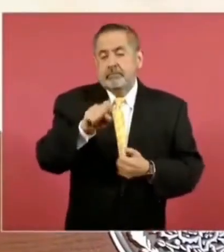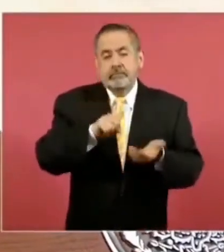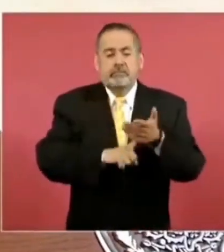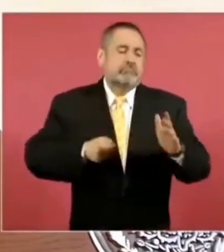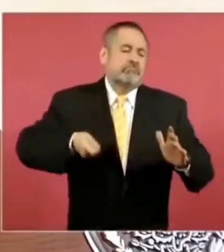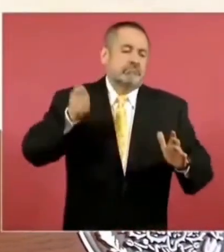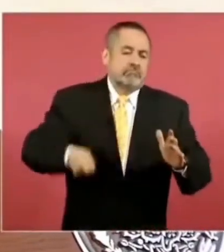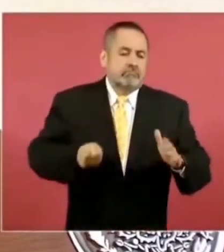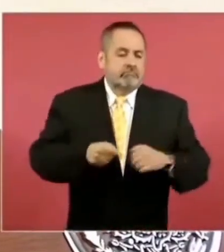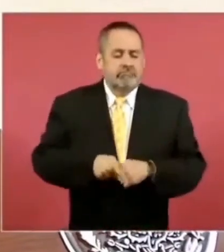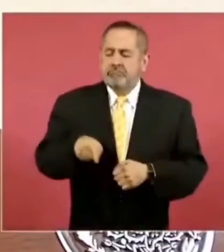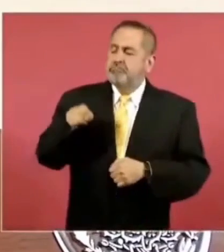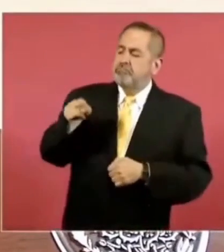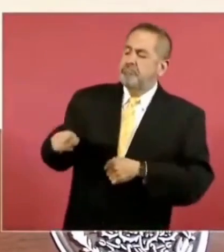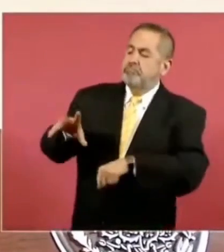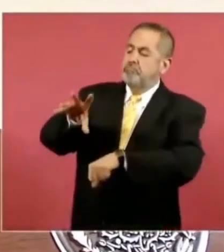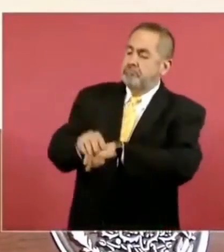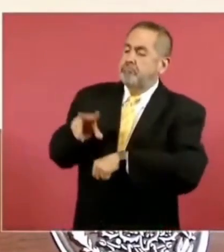de que no procedía